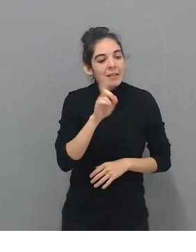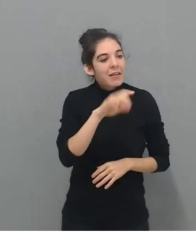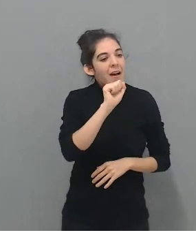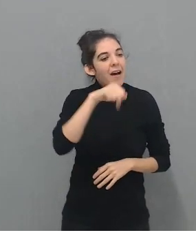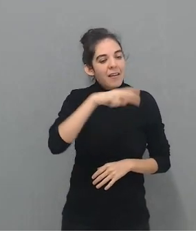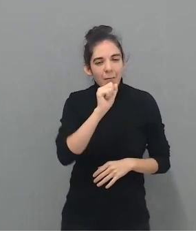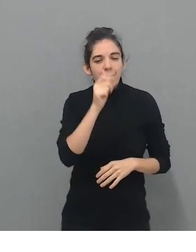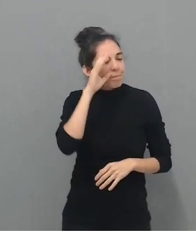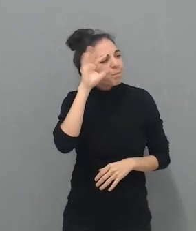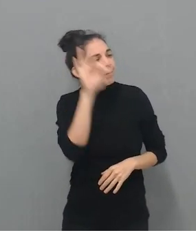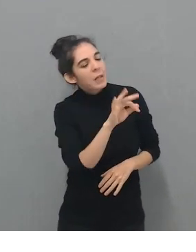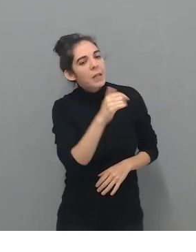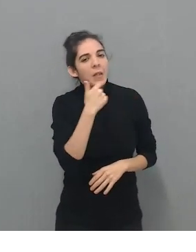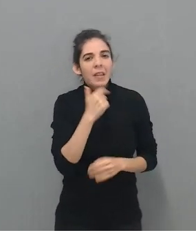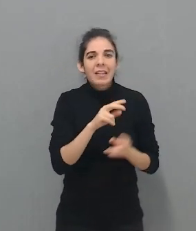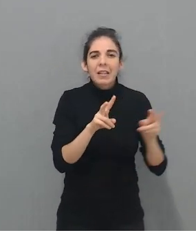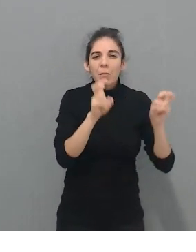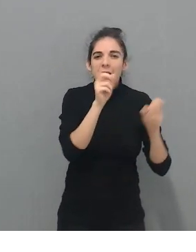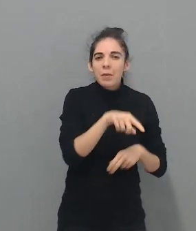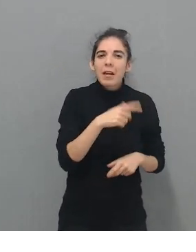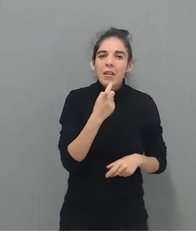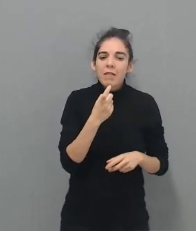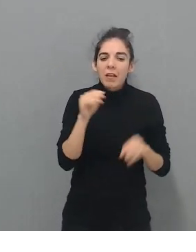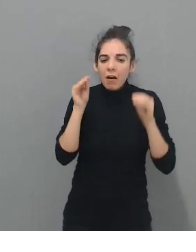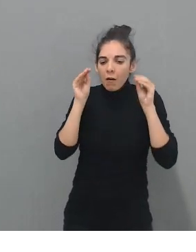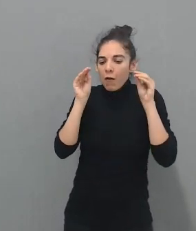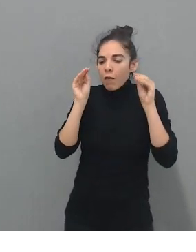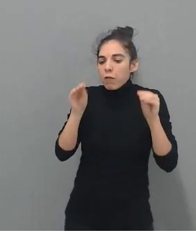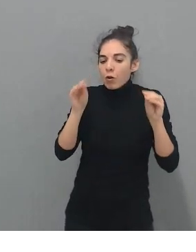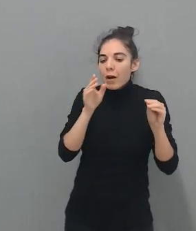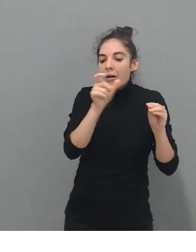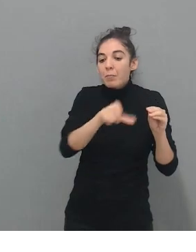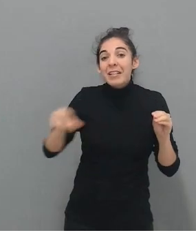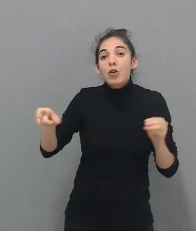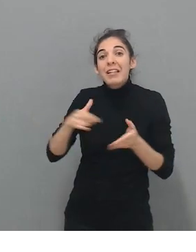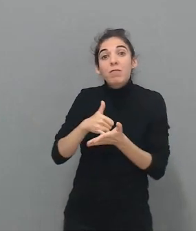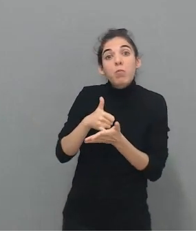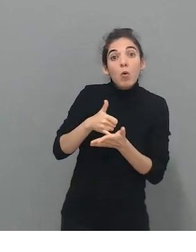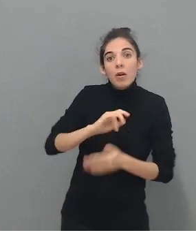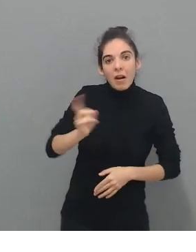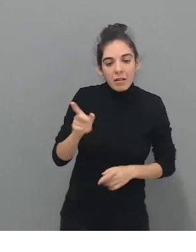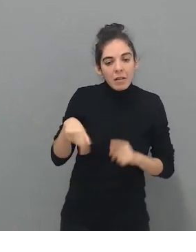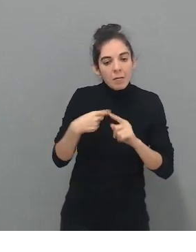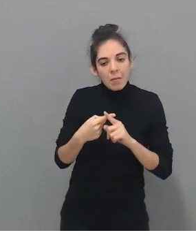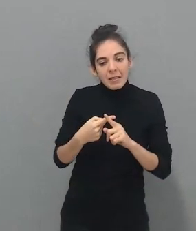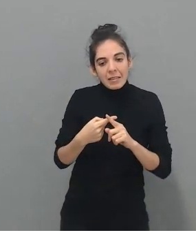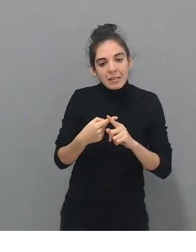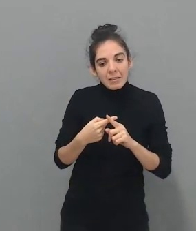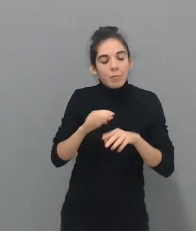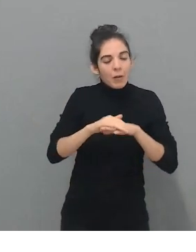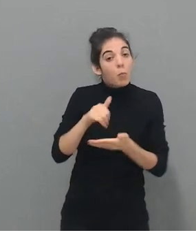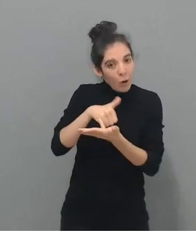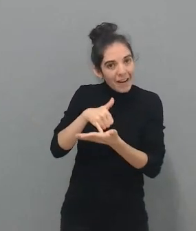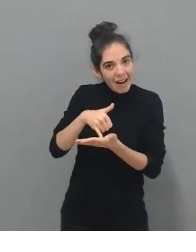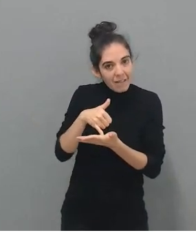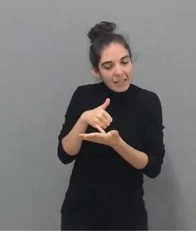en parte de formar a las personas no vulnerables y luego has dicho también a las vulnerables, pero es